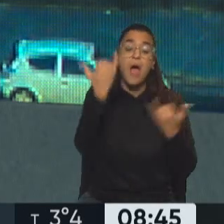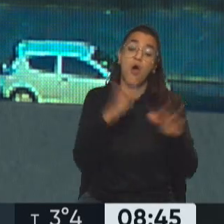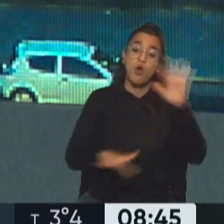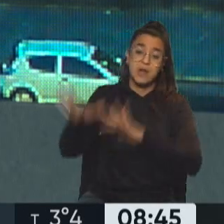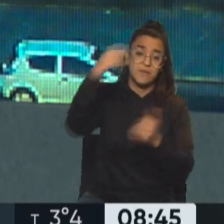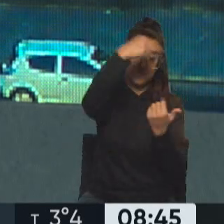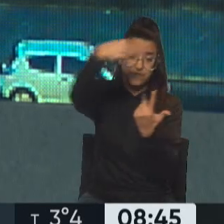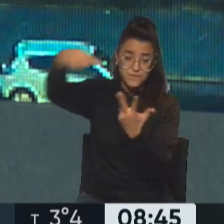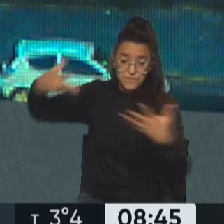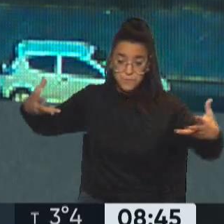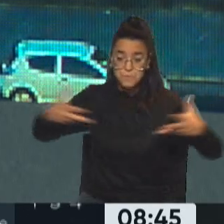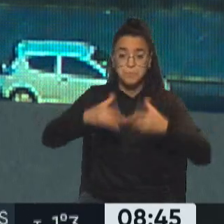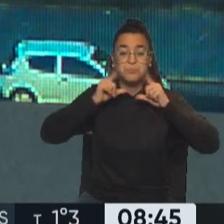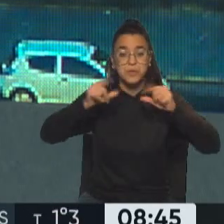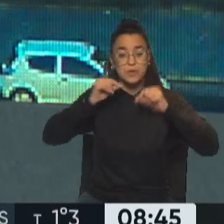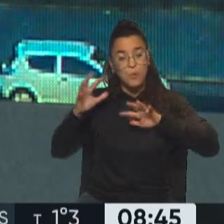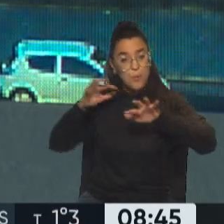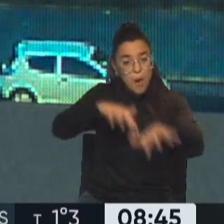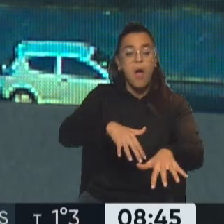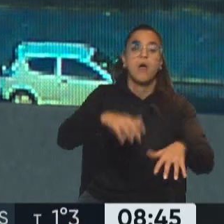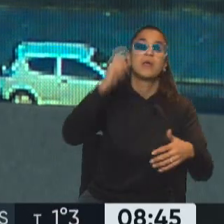organizaciones, la unidad piquetera nacional, estará allí en los tribunales de Comodoro Pía. Pero hablamos de...